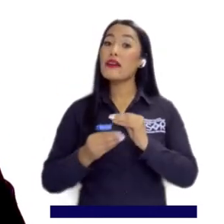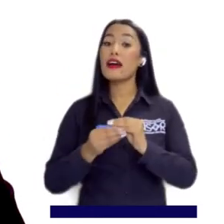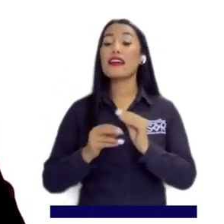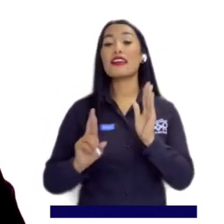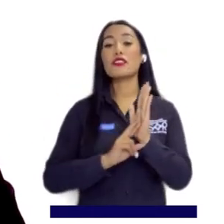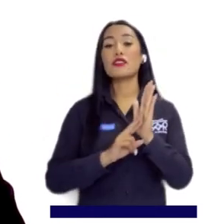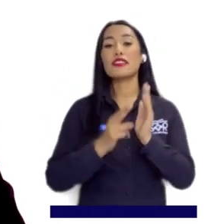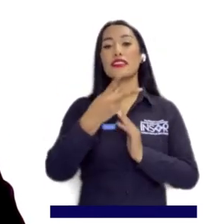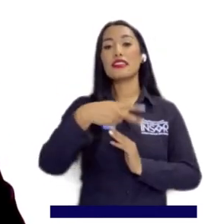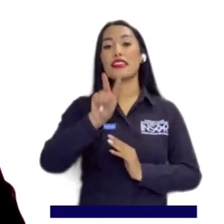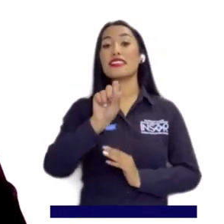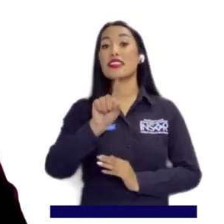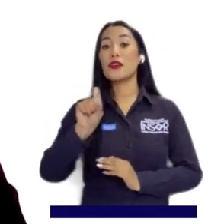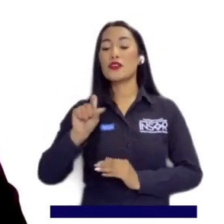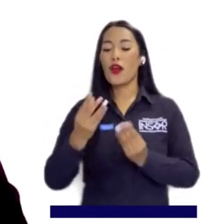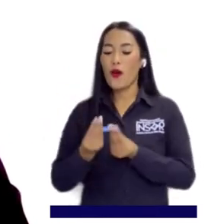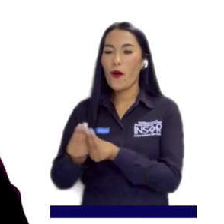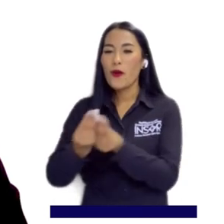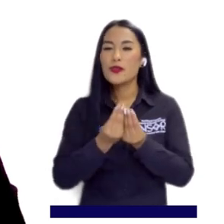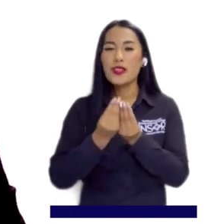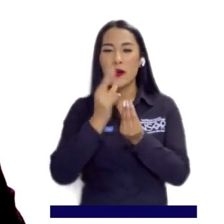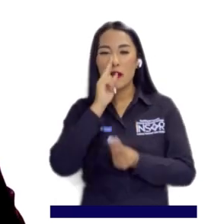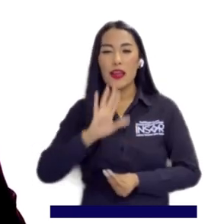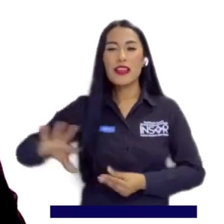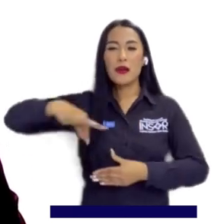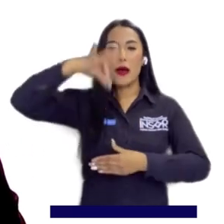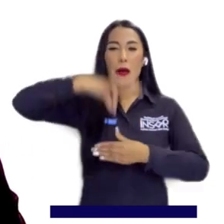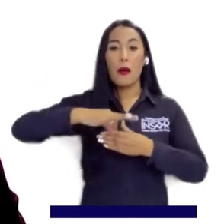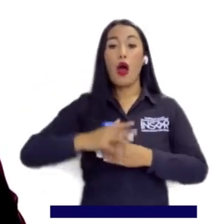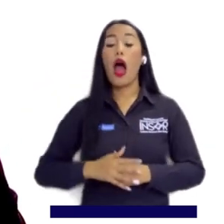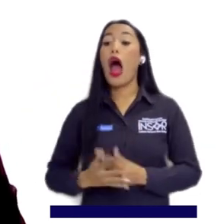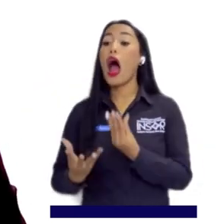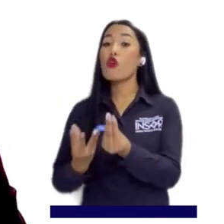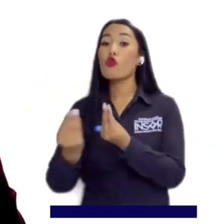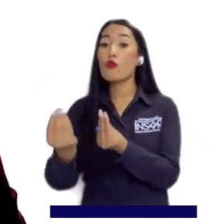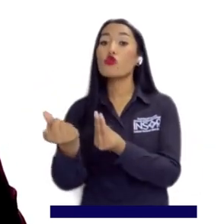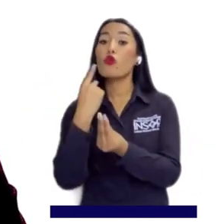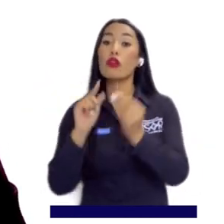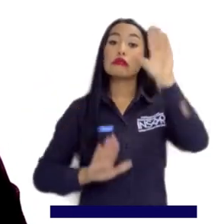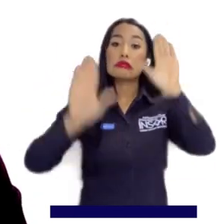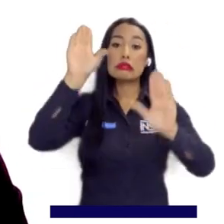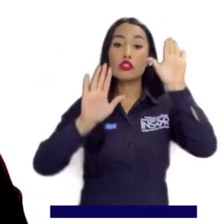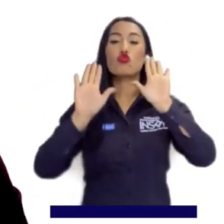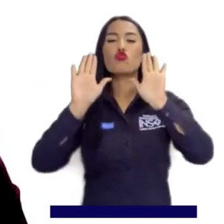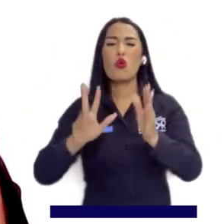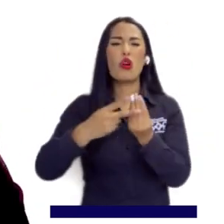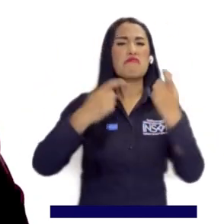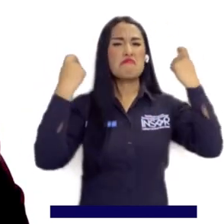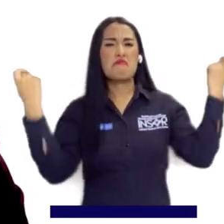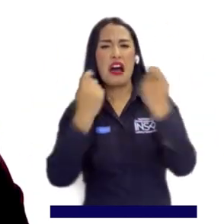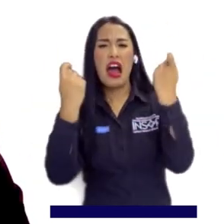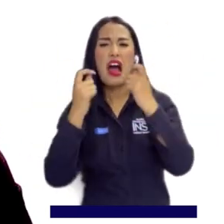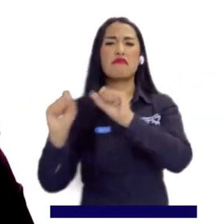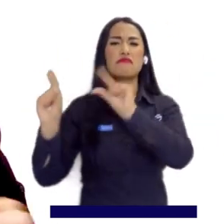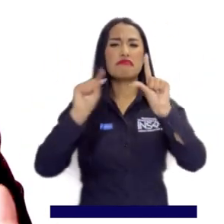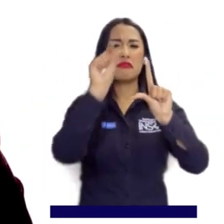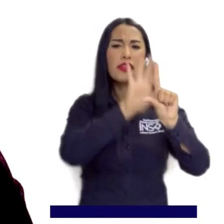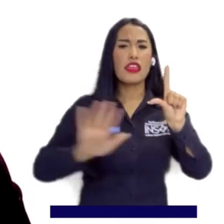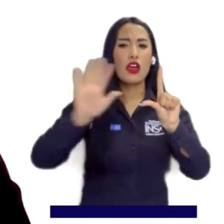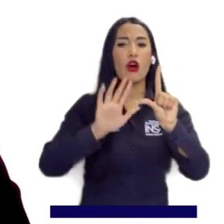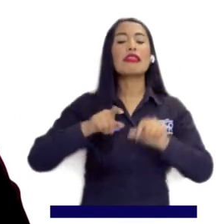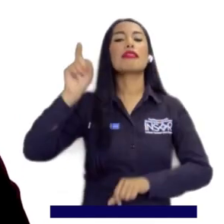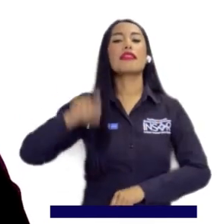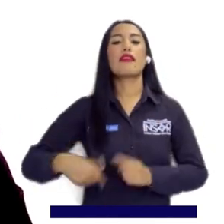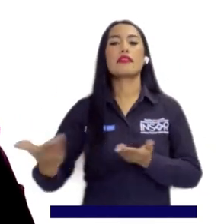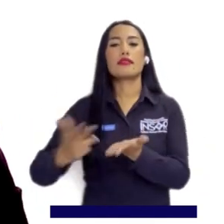segundo lugar, trabajamos en la resolución 1711, junto con el Consejo Nacional Electoral, que obliga a los partidos políticos y a los candidatos en todas